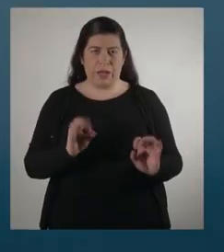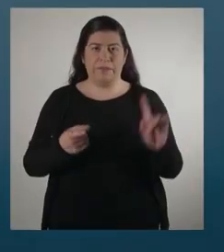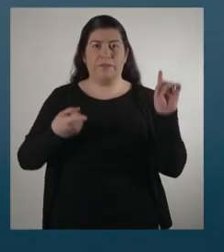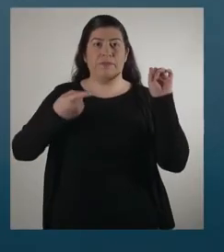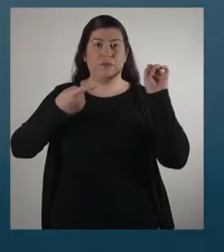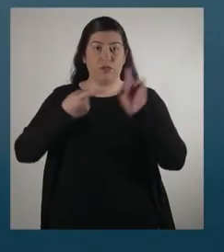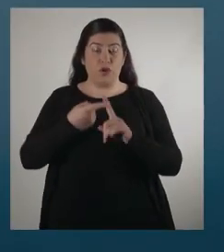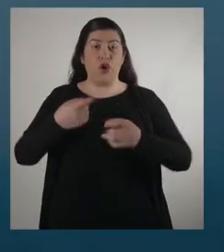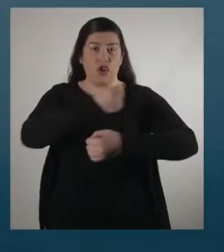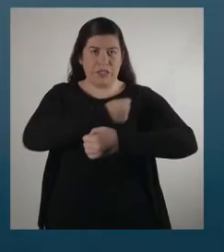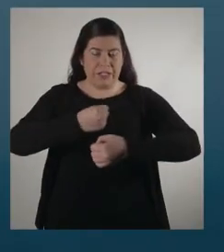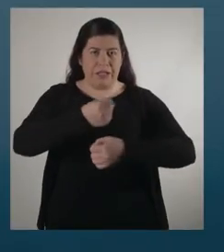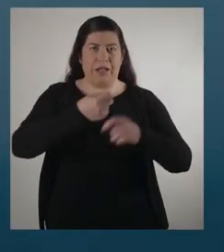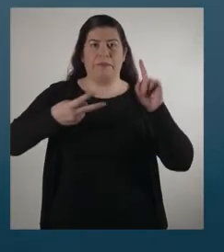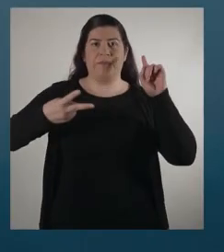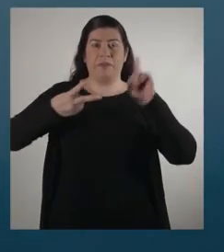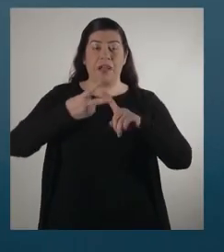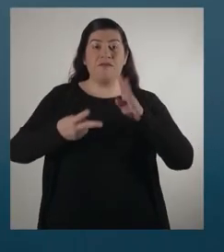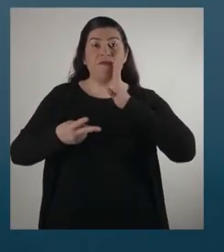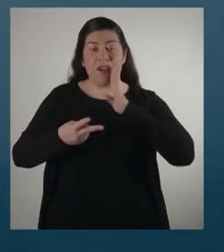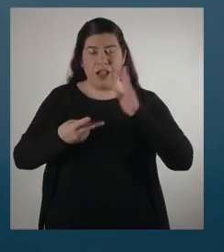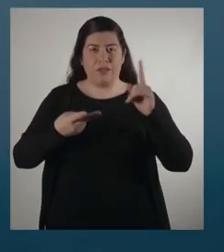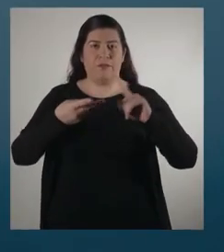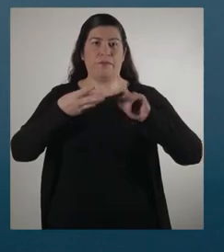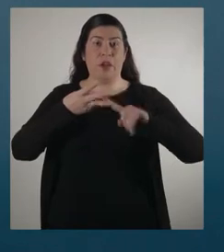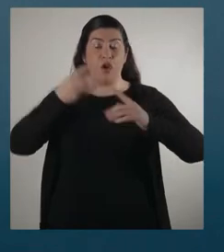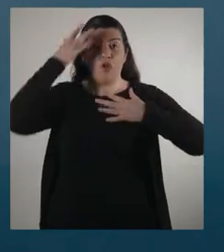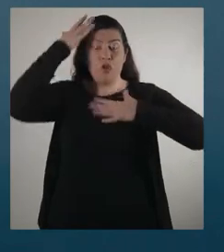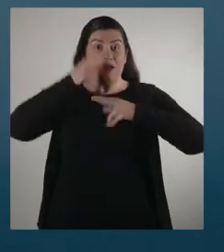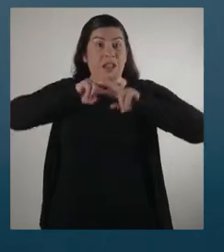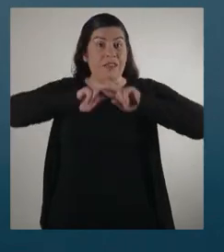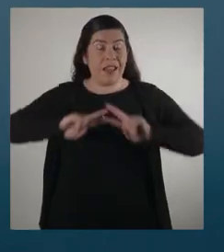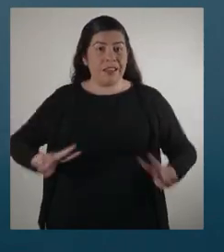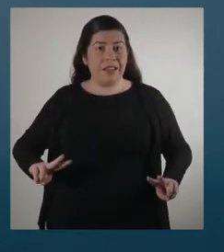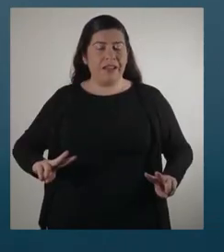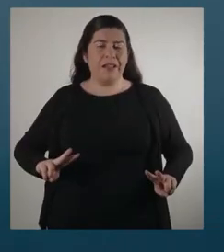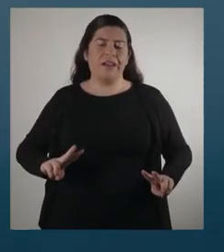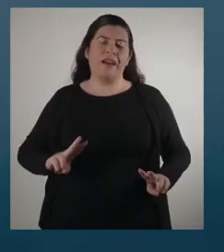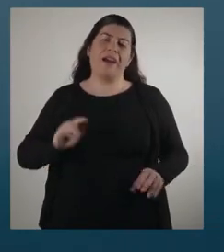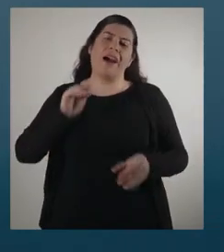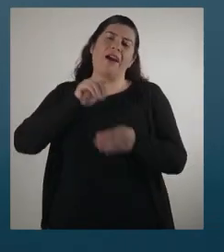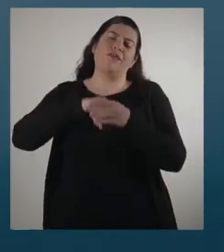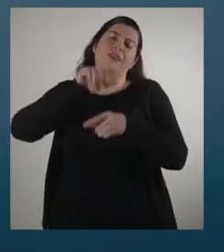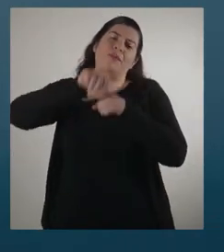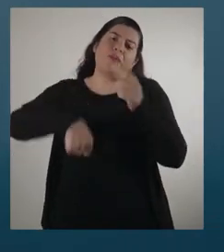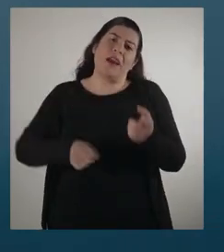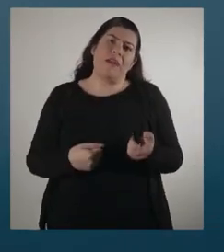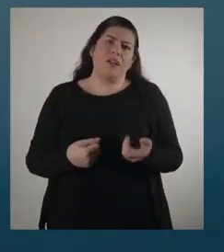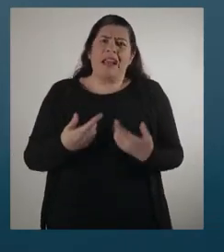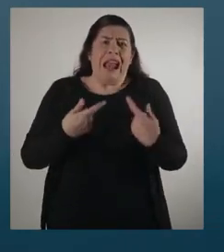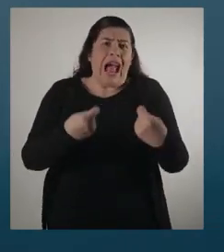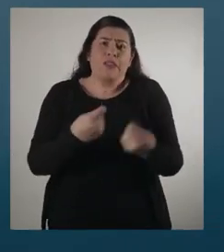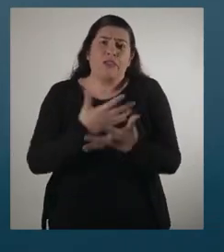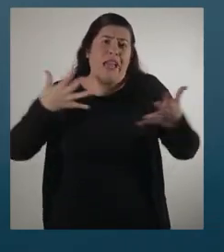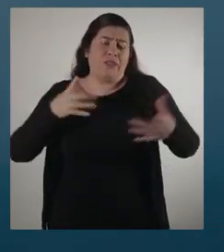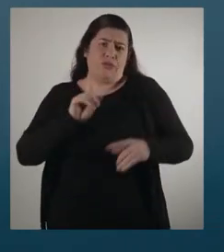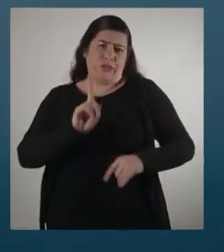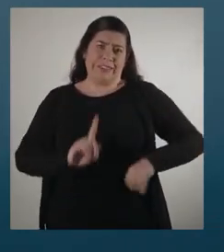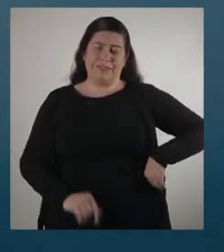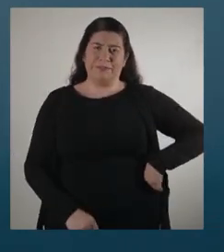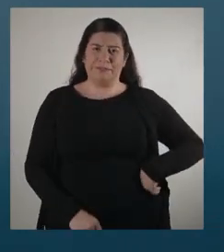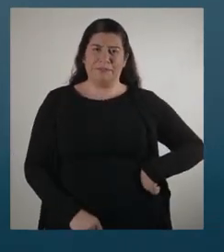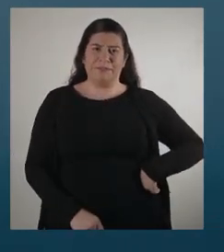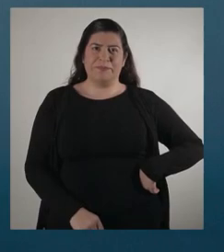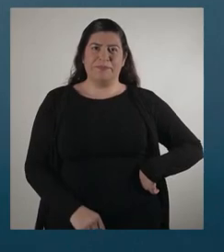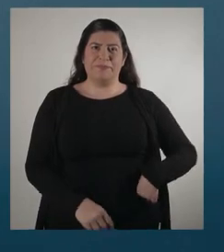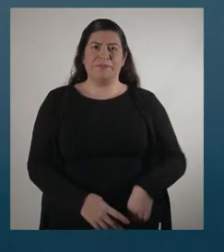Mire señora, se quiere cocinar tranquila, se quiere ir al baño tranquila, si quedarse una ducha tranquila, vote por el apruebo. ¡Si no andamos ya